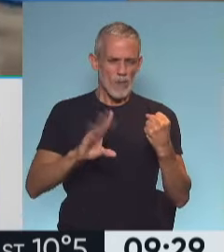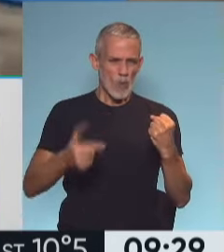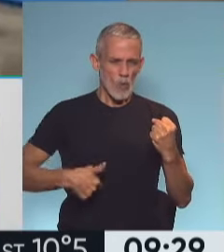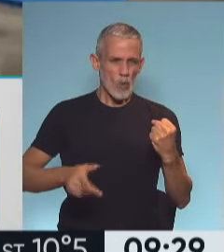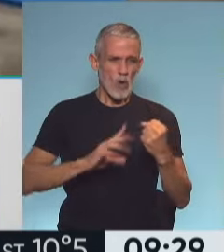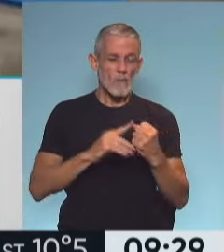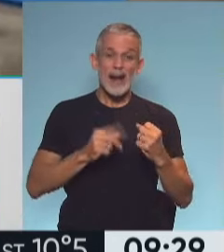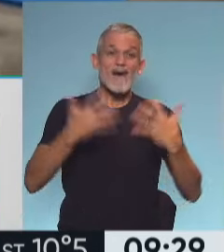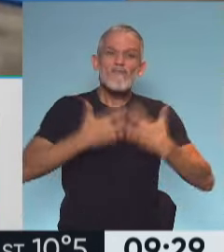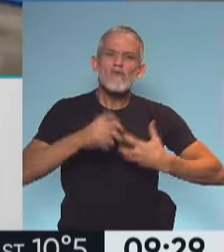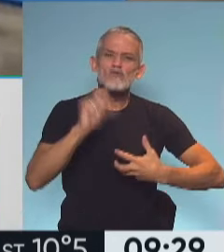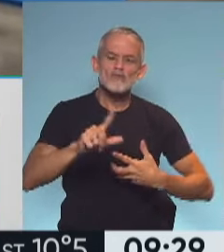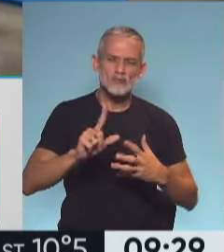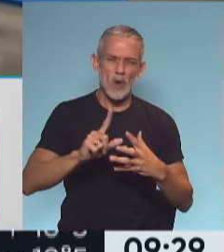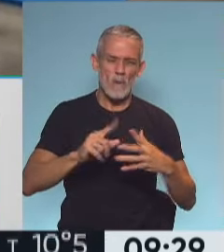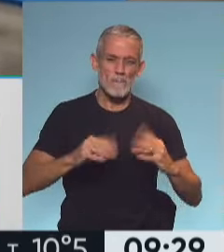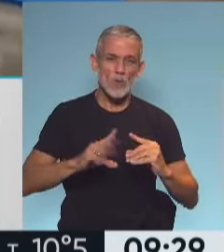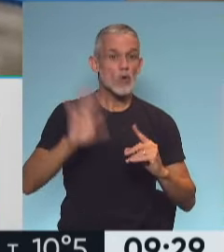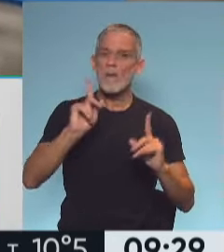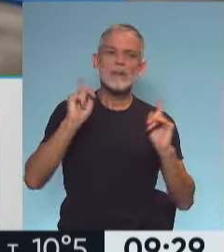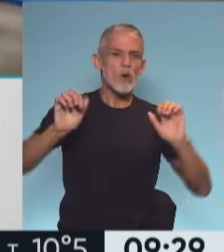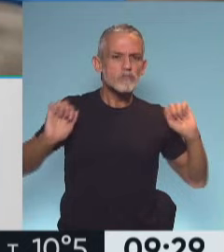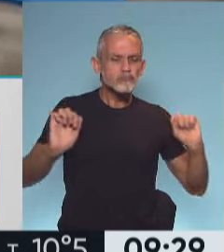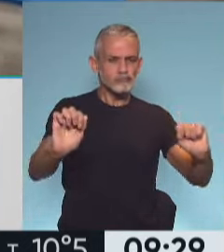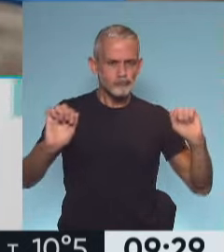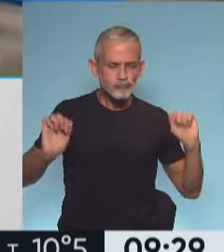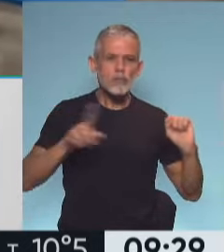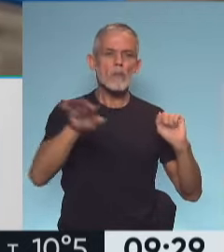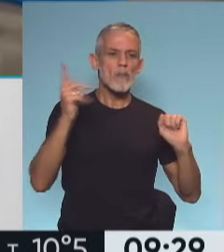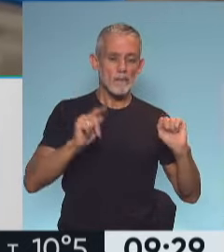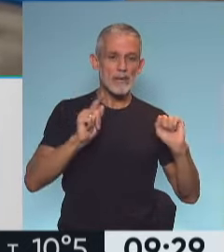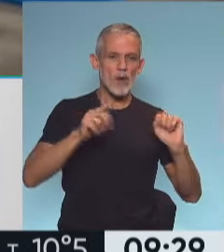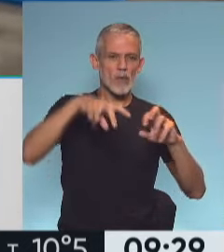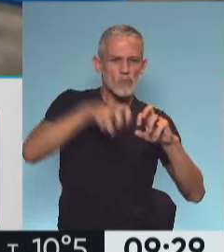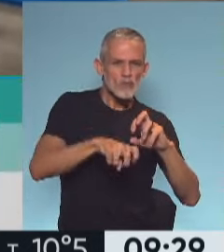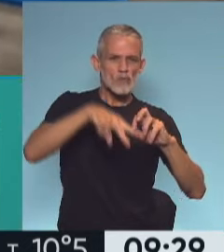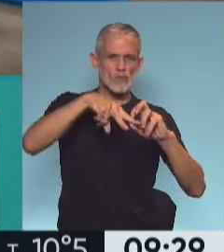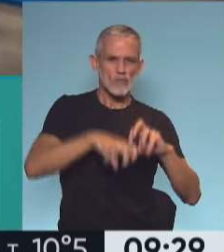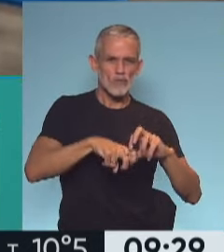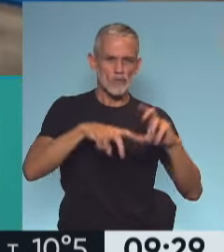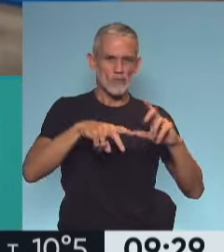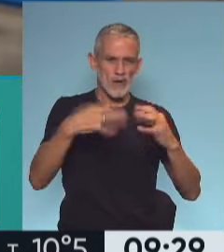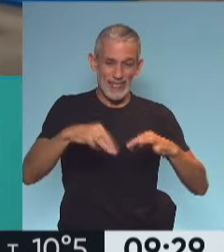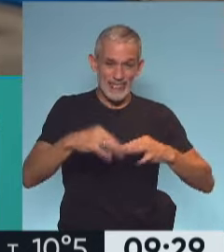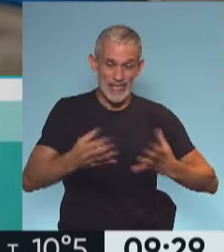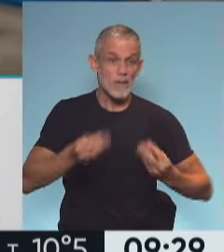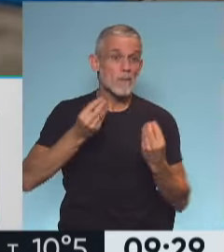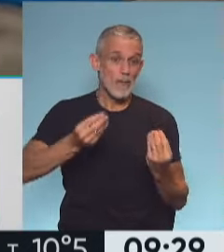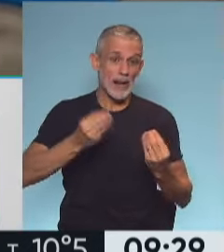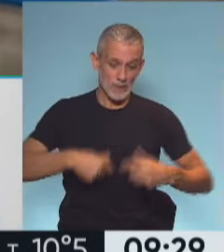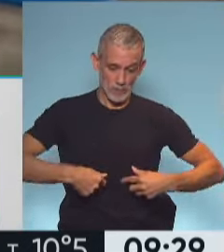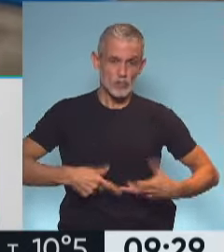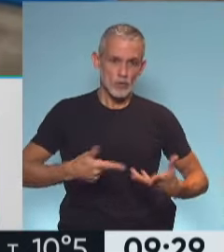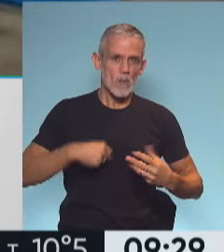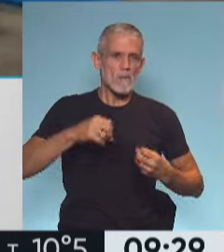para darle la función al músculo hago las flexiones y hago las estocadas para elongar el psoas para que pueda tener